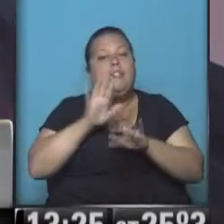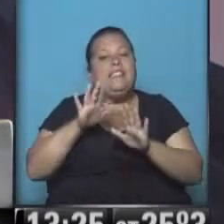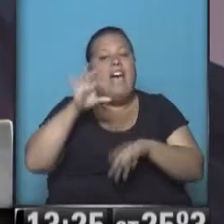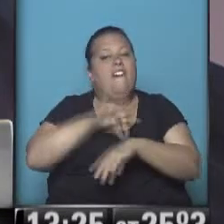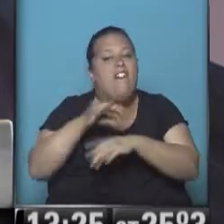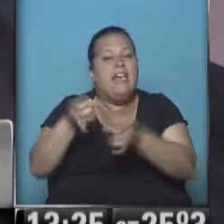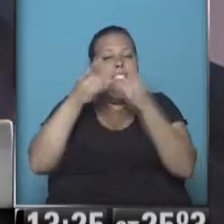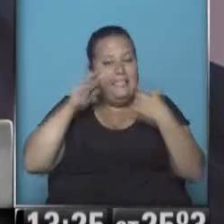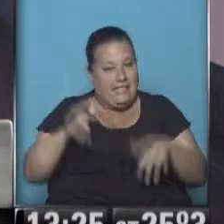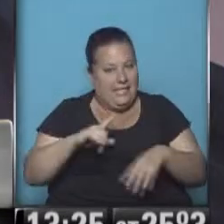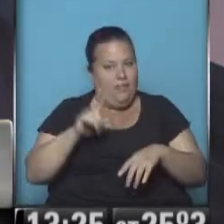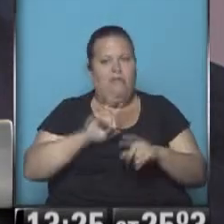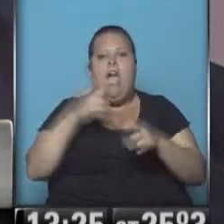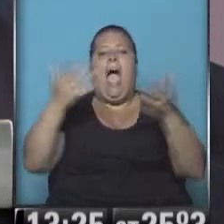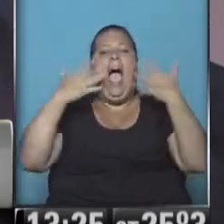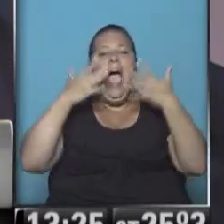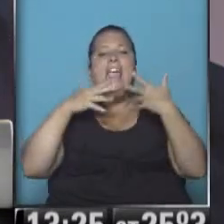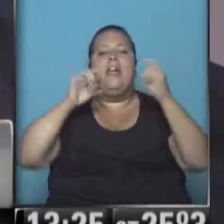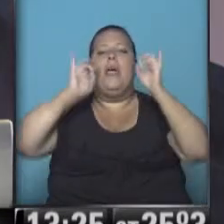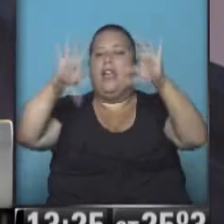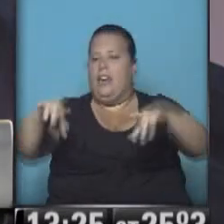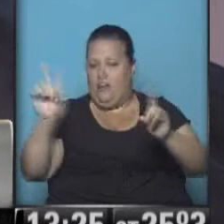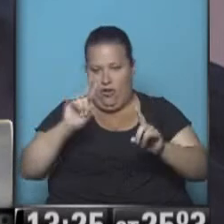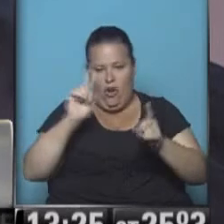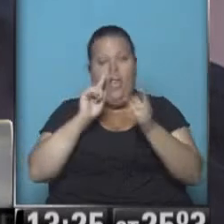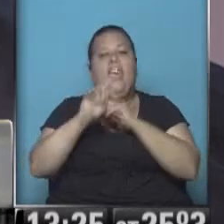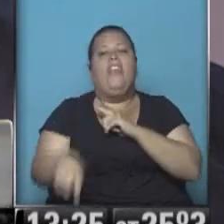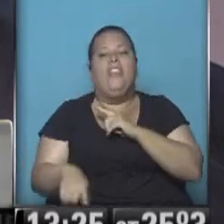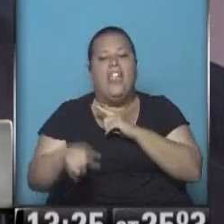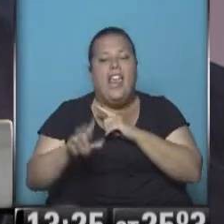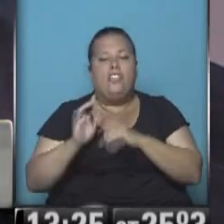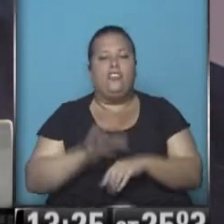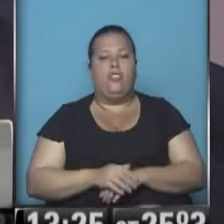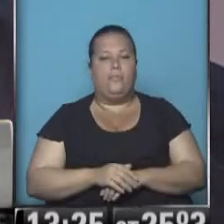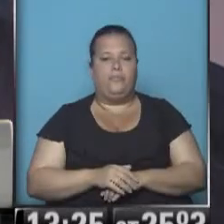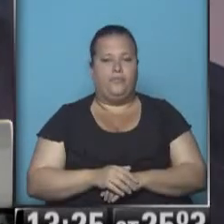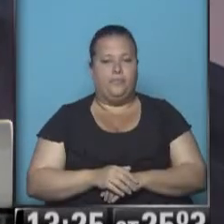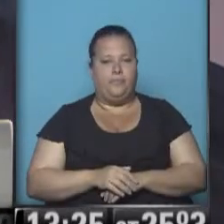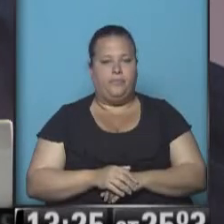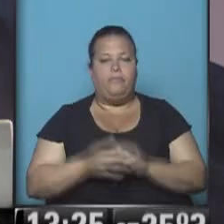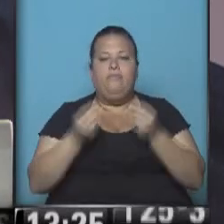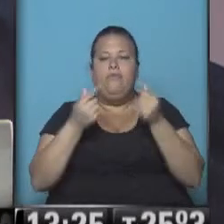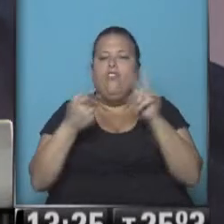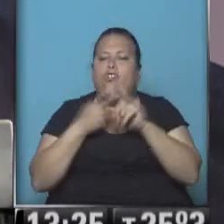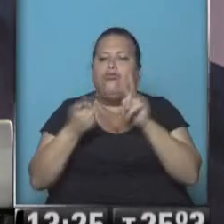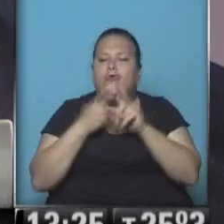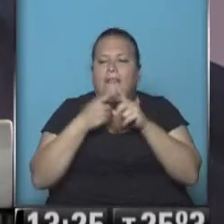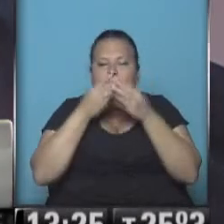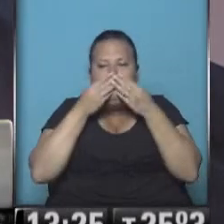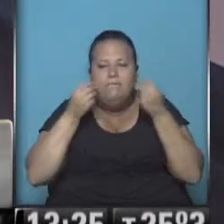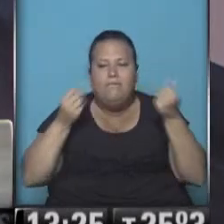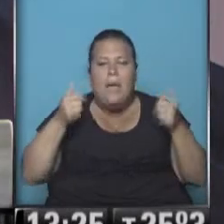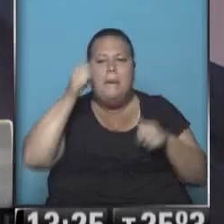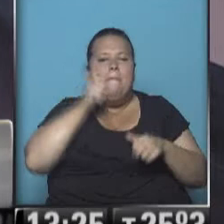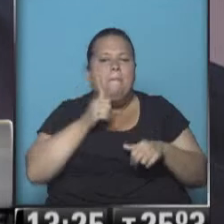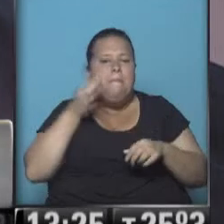enferma. No se transmite por el aire, directamente por el contacto estrecho con la mucosa, la piel